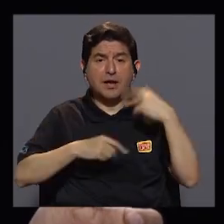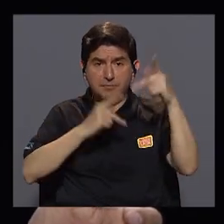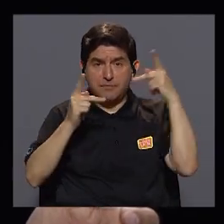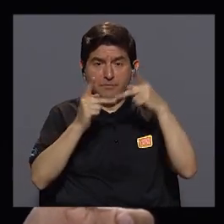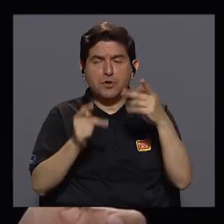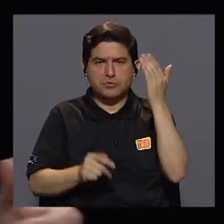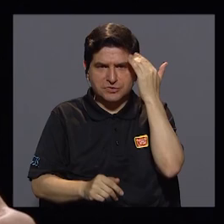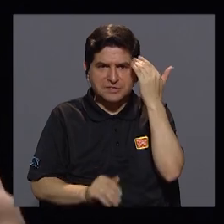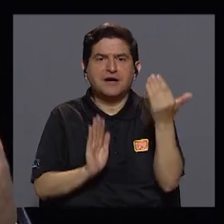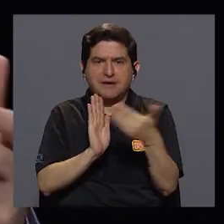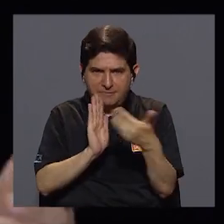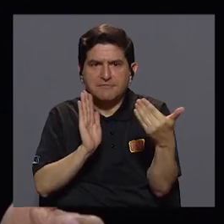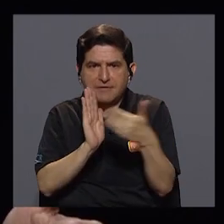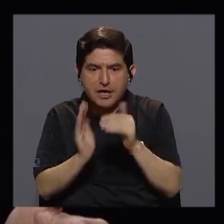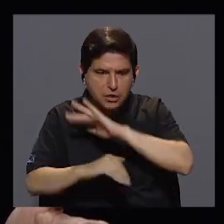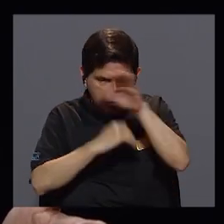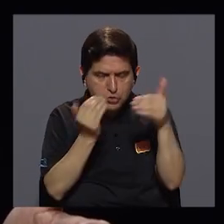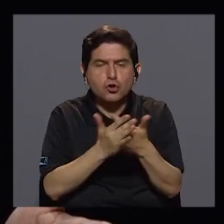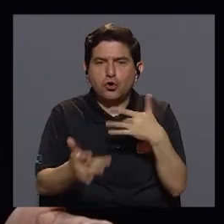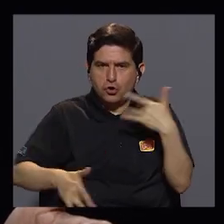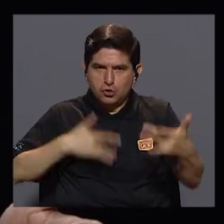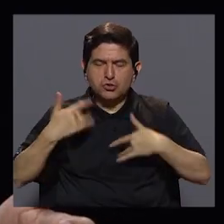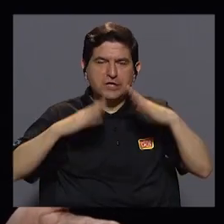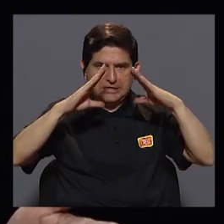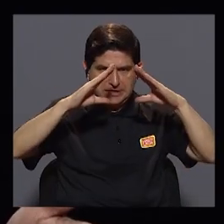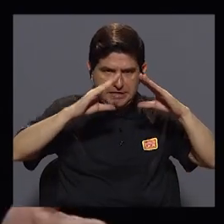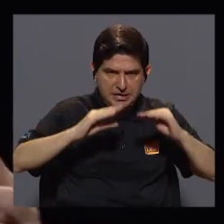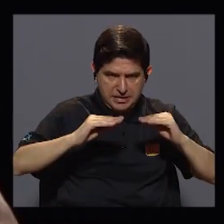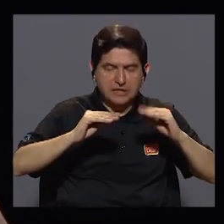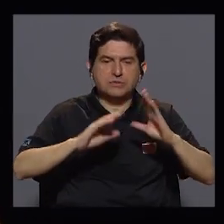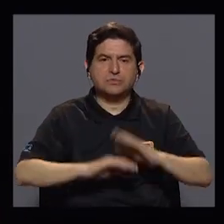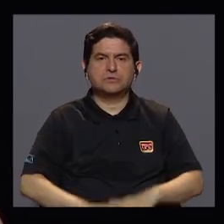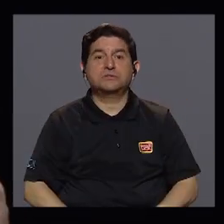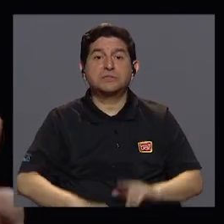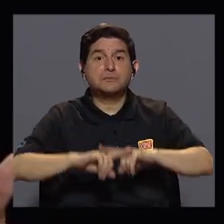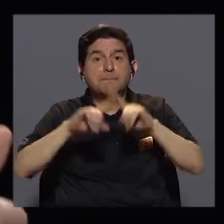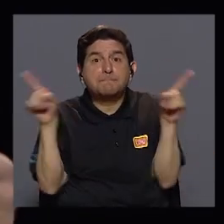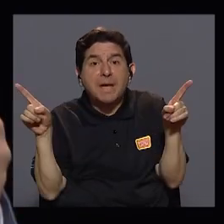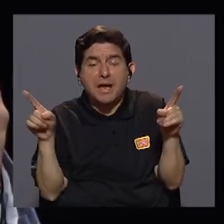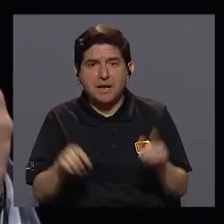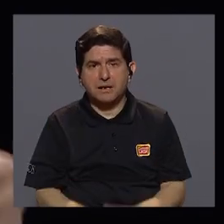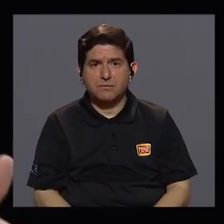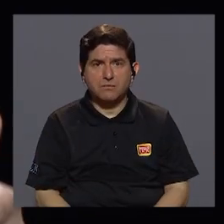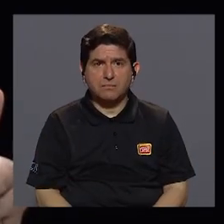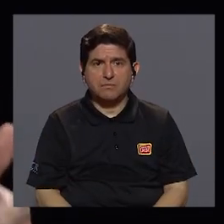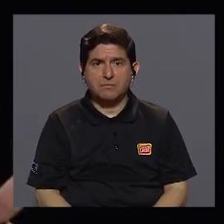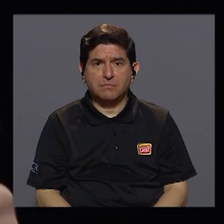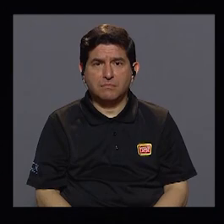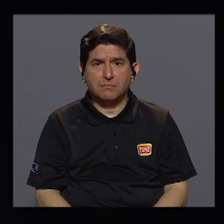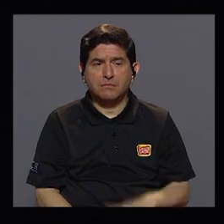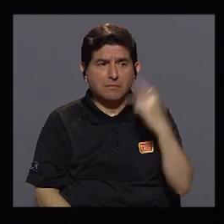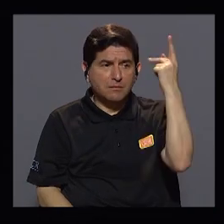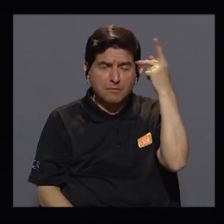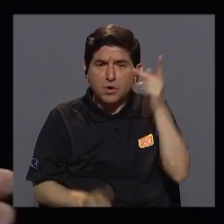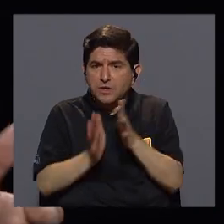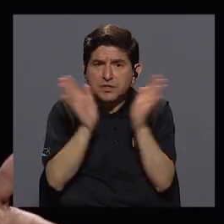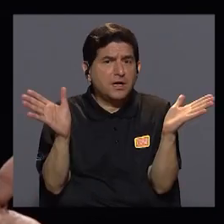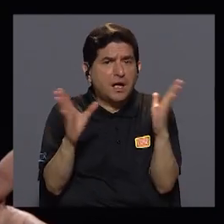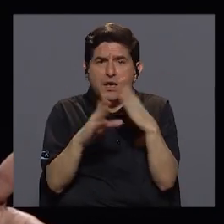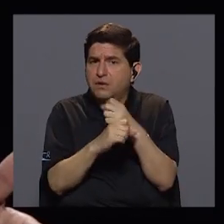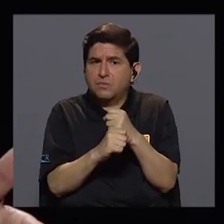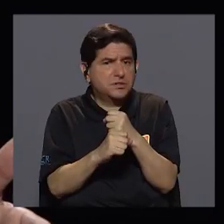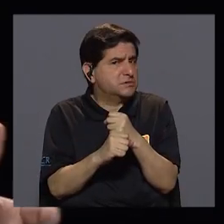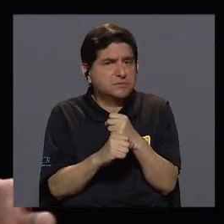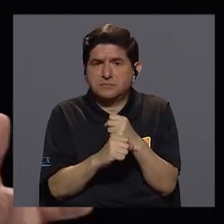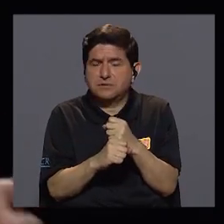está sofocando, es más, lo sentimos en las noches, en estos días, pero no se está haciendo política pública alrededor de eso. Se